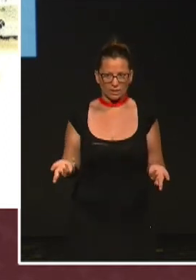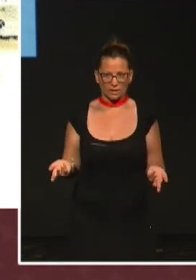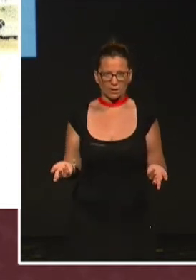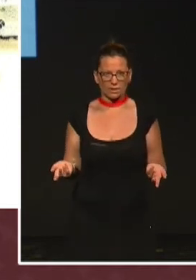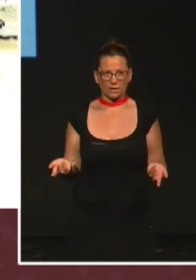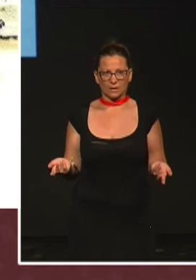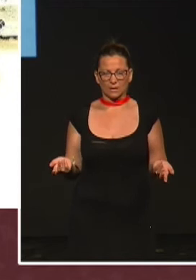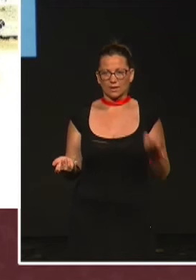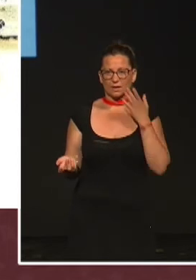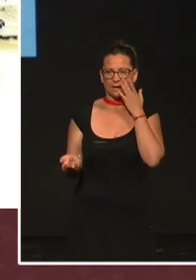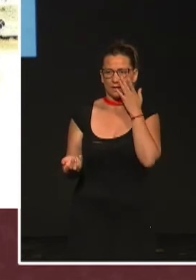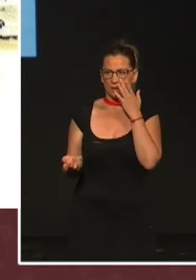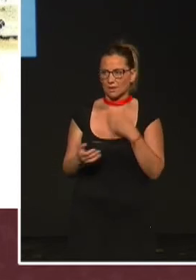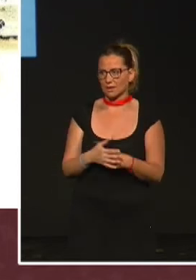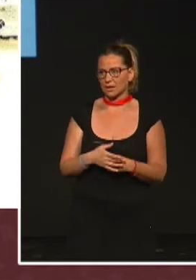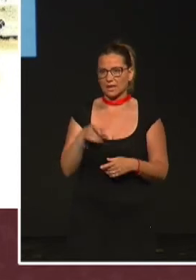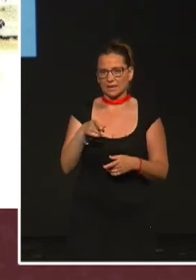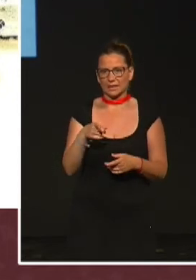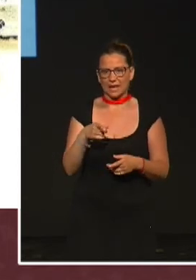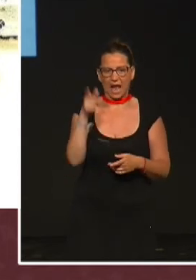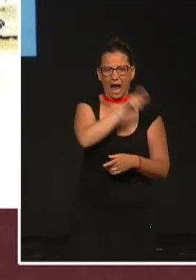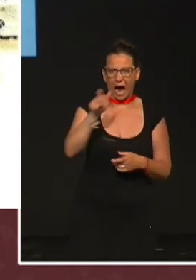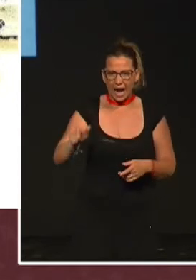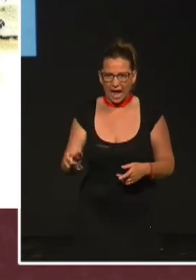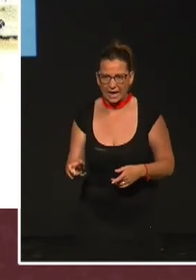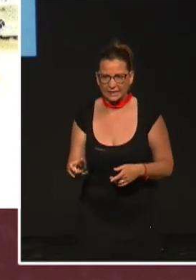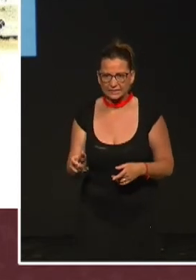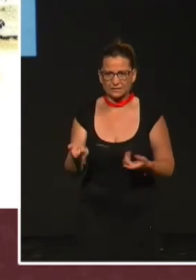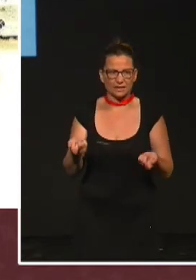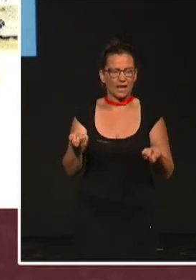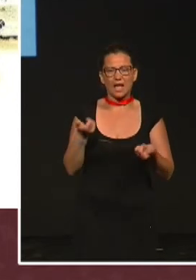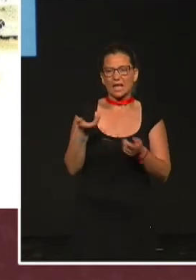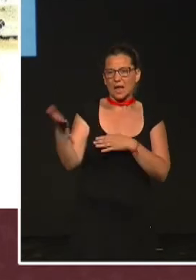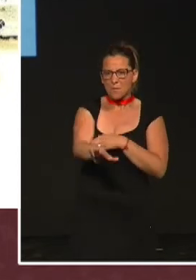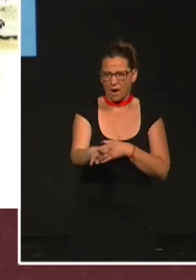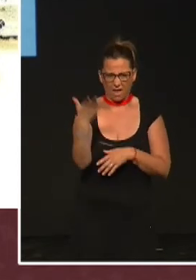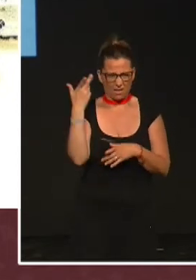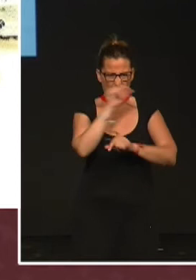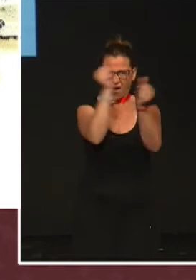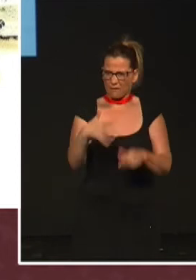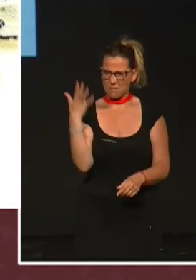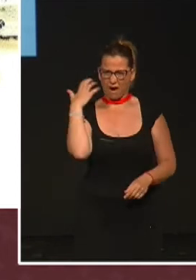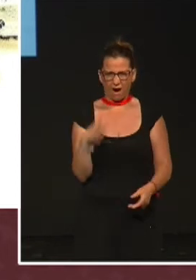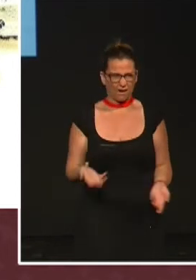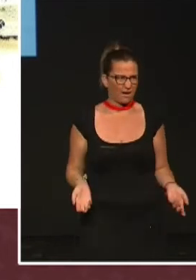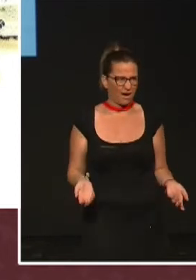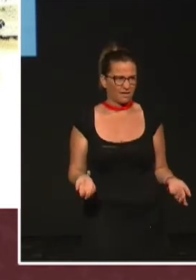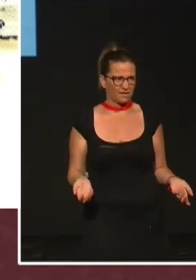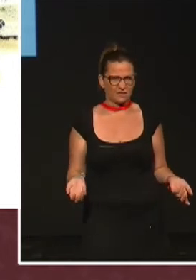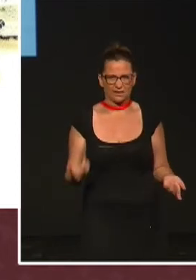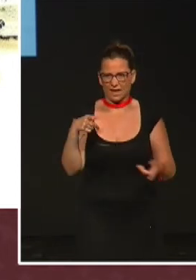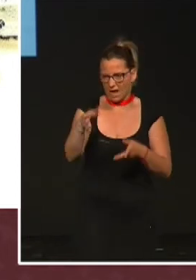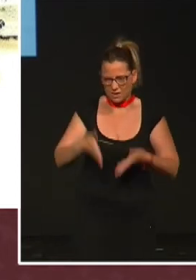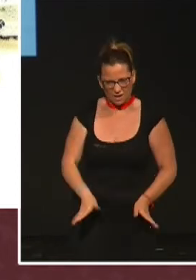muerte, pero es que son graciosos. Que le dan a la gente que muere de forma más ridícula, más graciosa. Que ya no van a dejar sus genes en el acervo genético